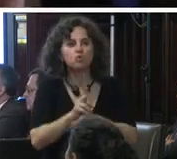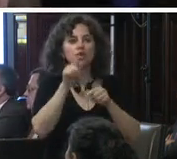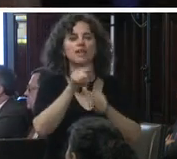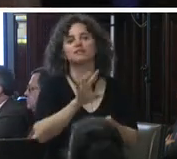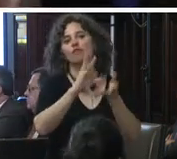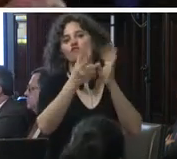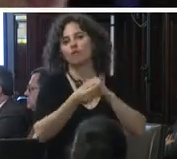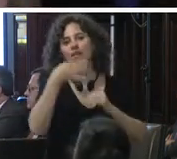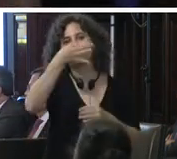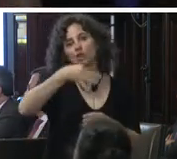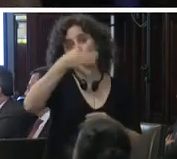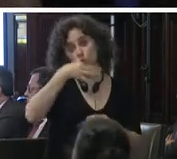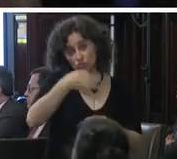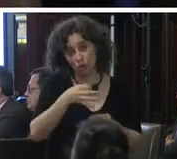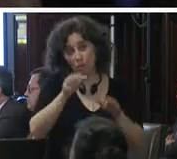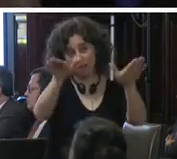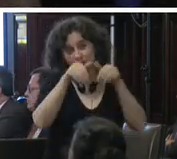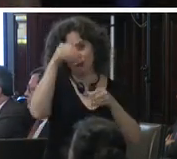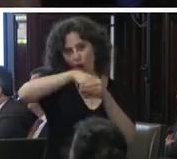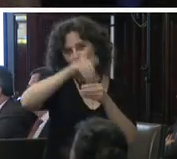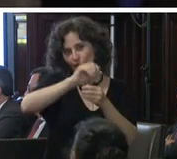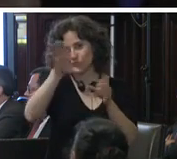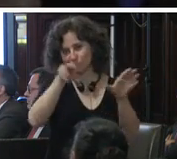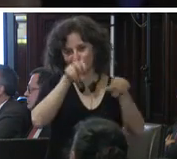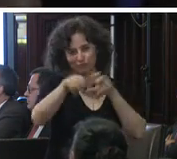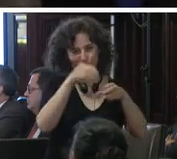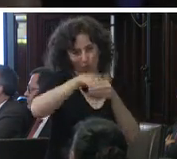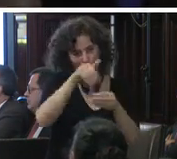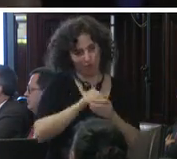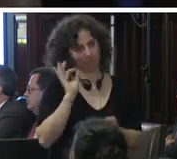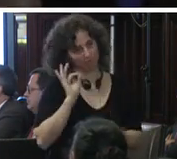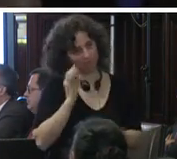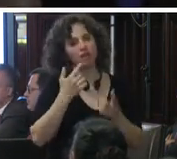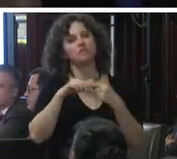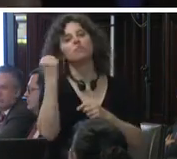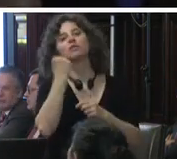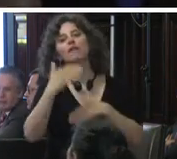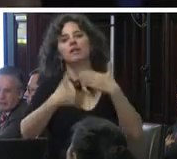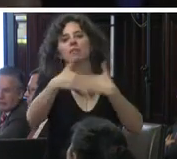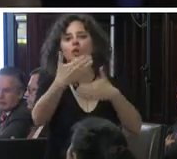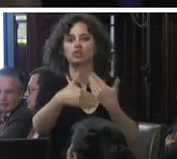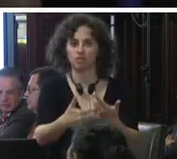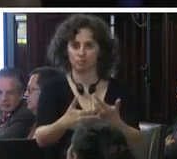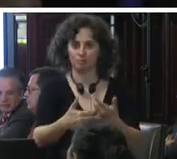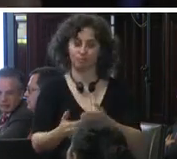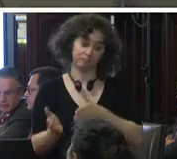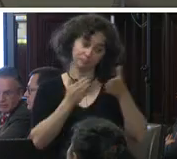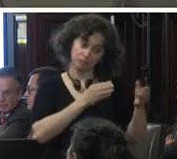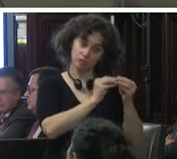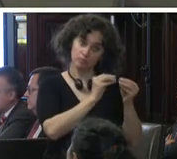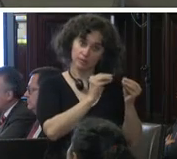tipo de discursos para ganar votos eso es muy importante en este proceso y dejo a Javier con los siguientes puntos